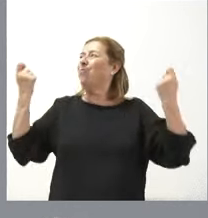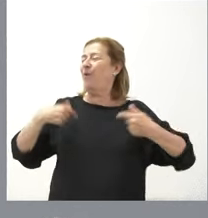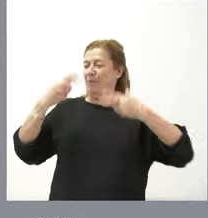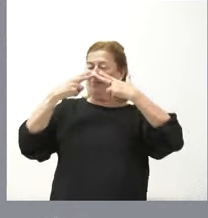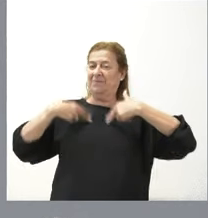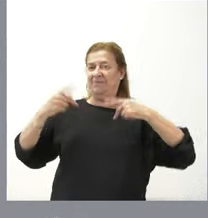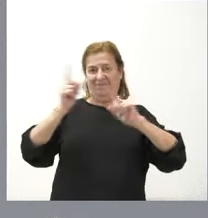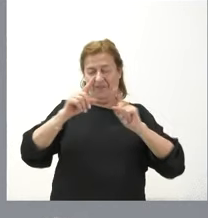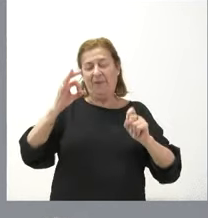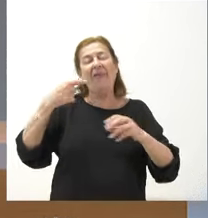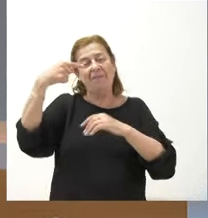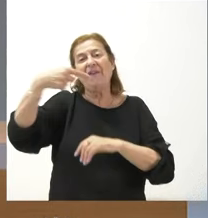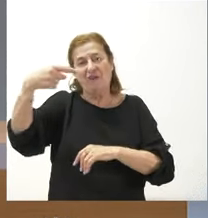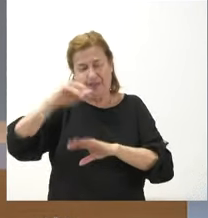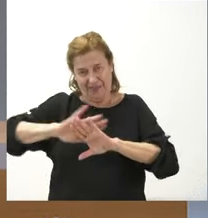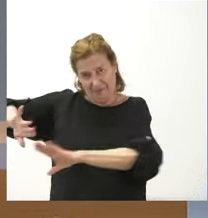diferencia